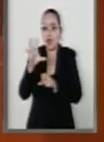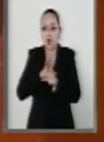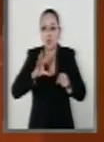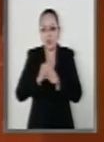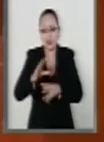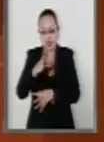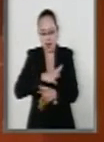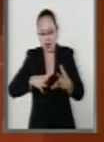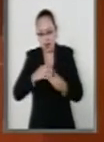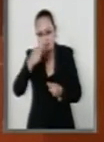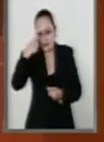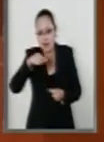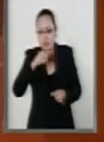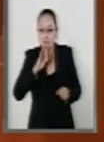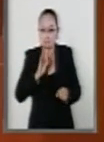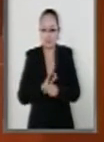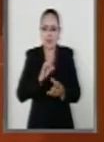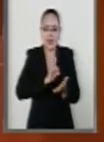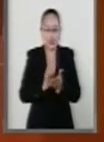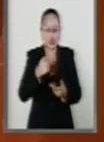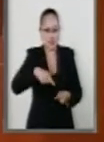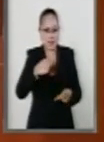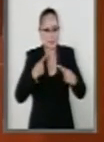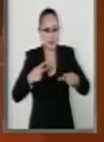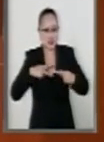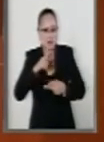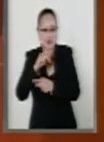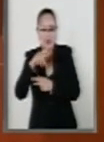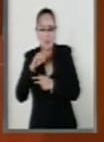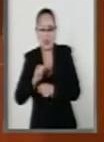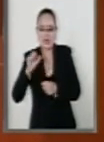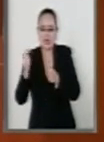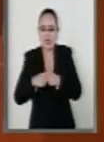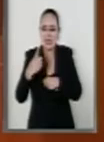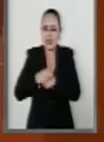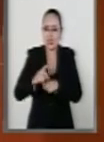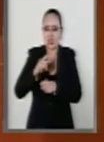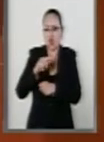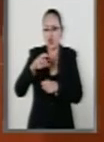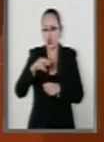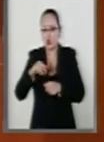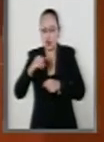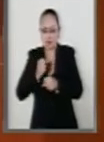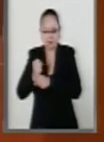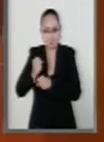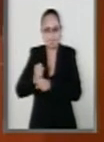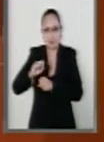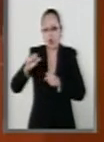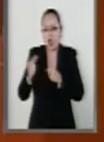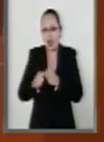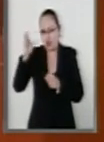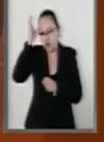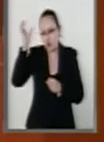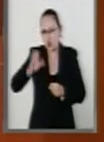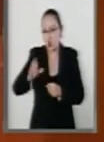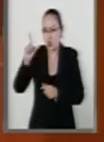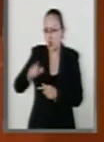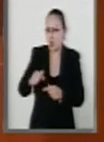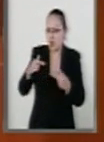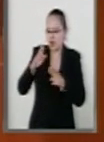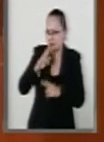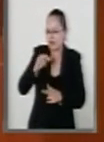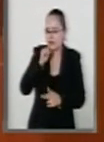reparación para garantizar los derechos de las víctimas de los delitos de tortura y otros tratos o penas crueles, inhumanos o